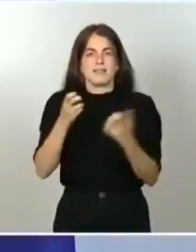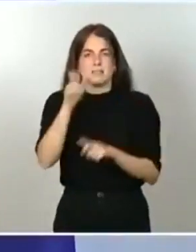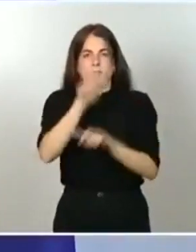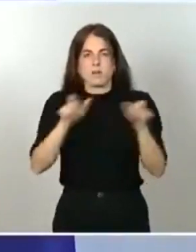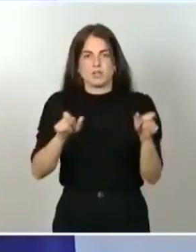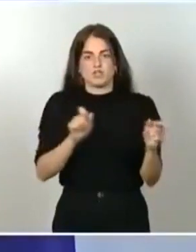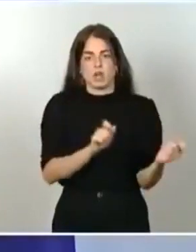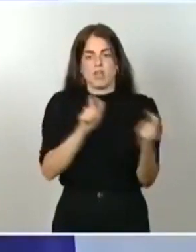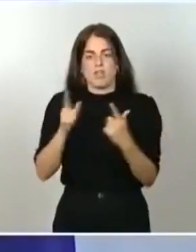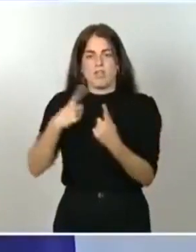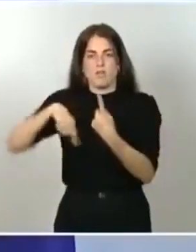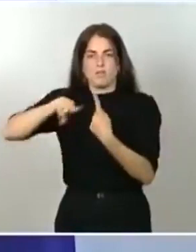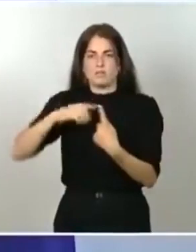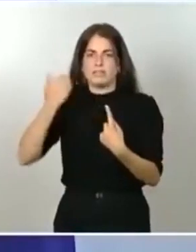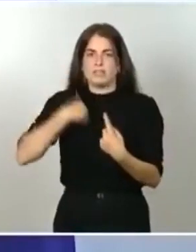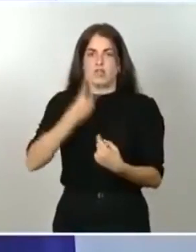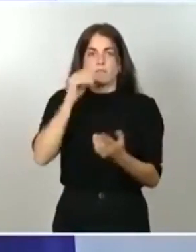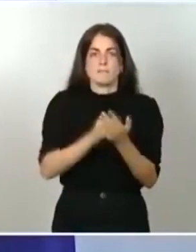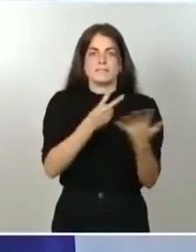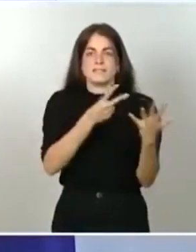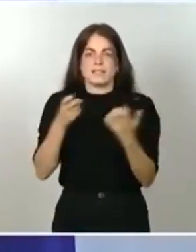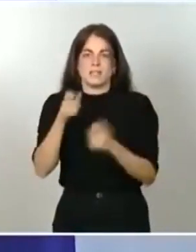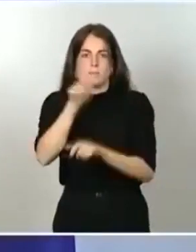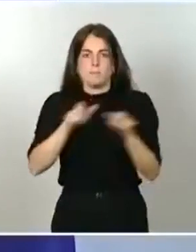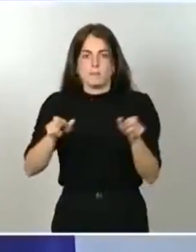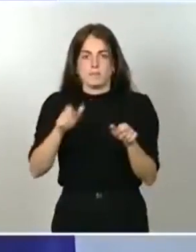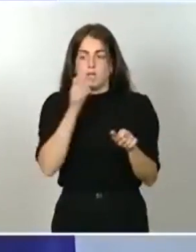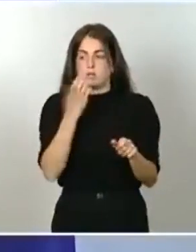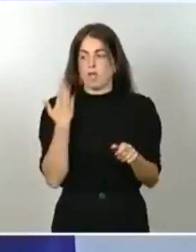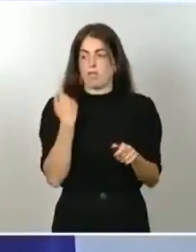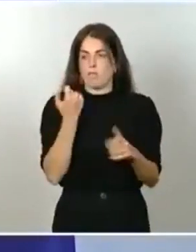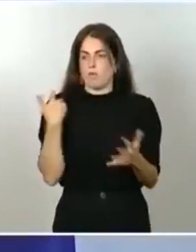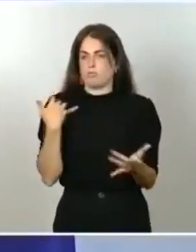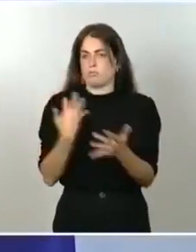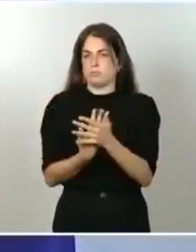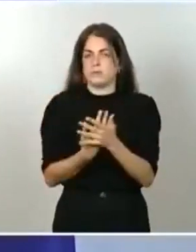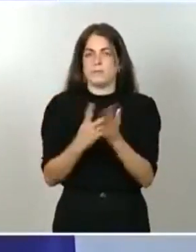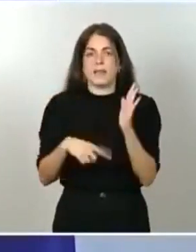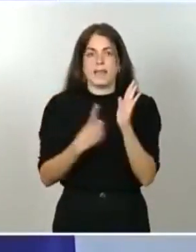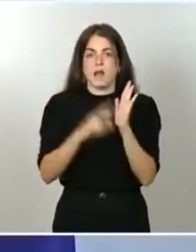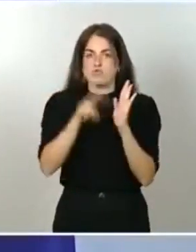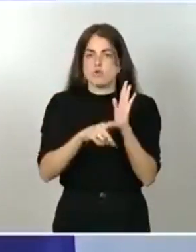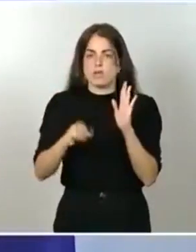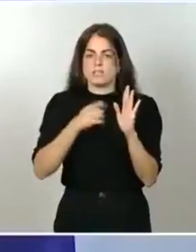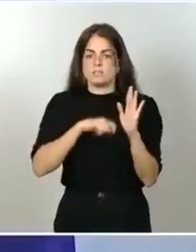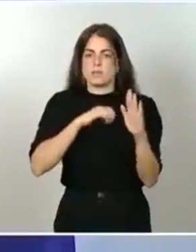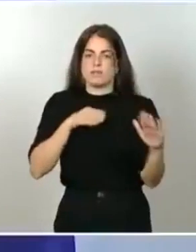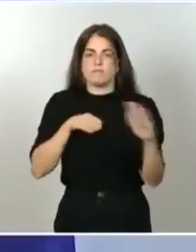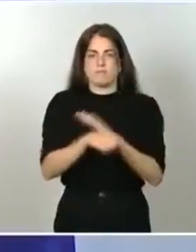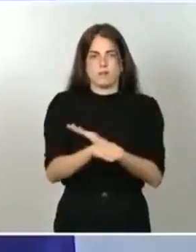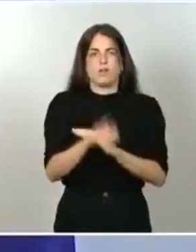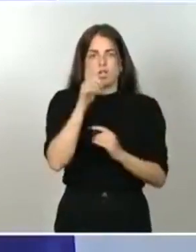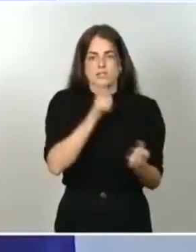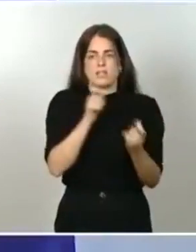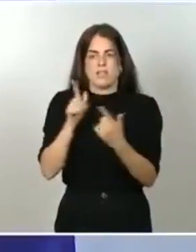2.700 personas que han entrado en las últimas horas ilegalmente en nuestro país. Vamos a continuar con estas labores